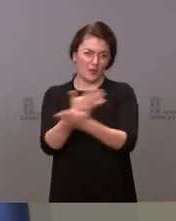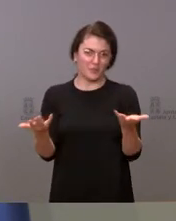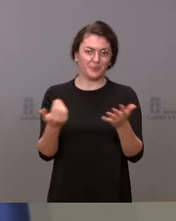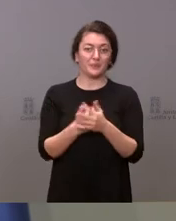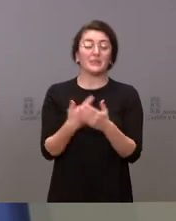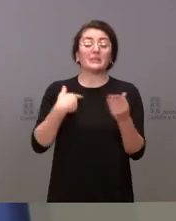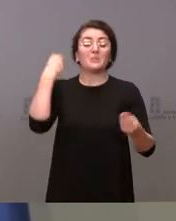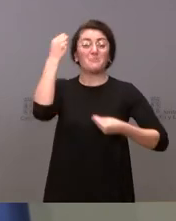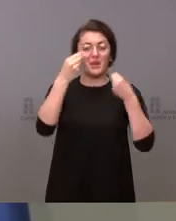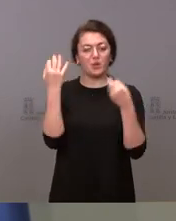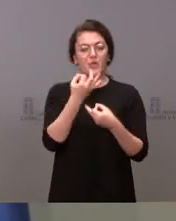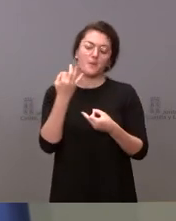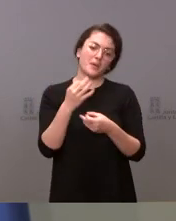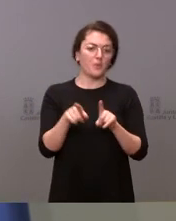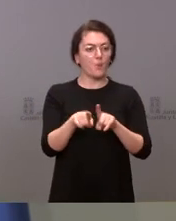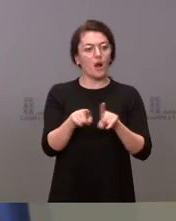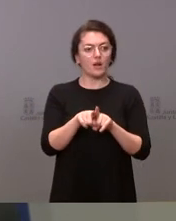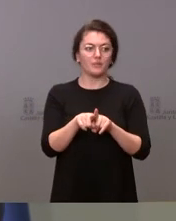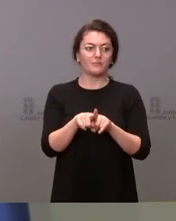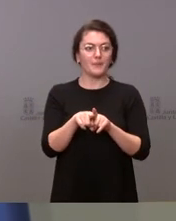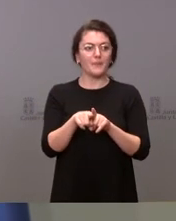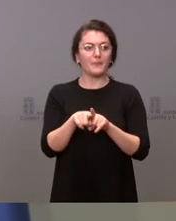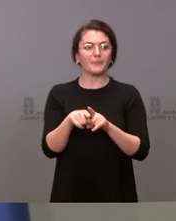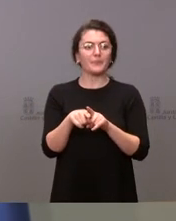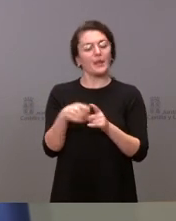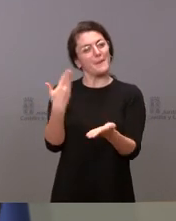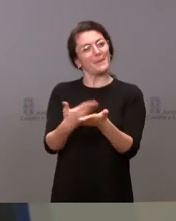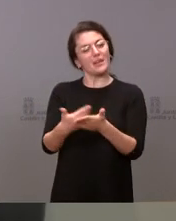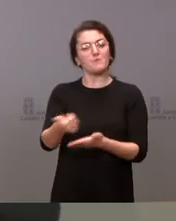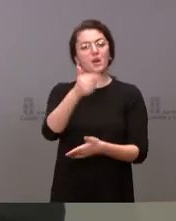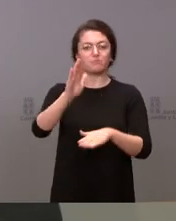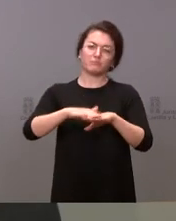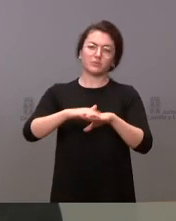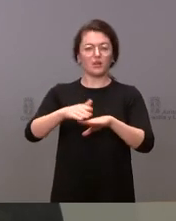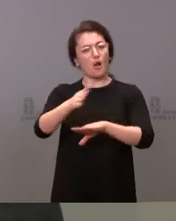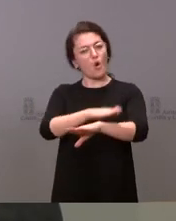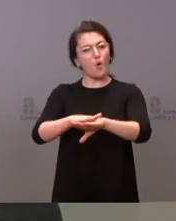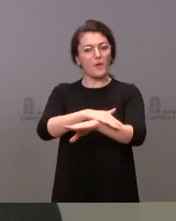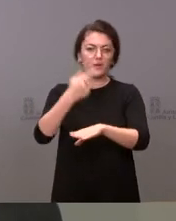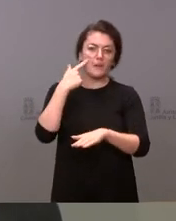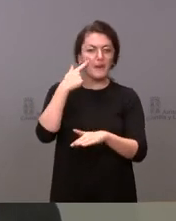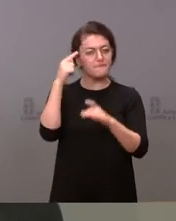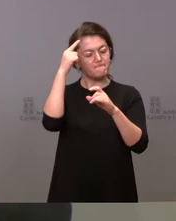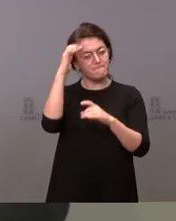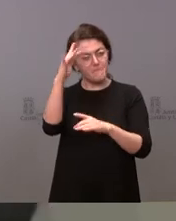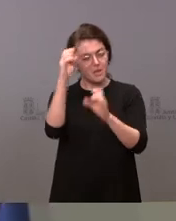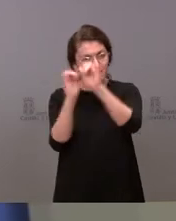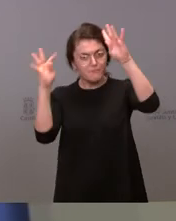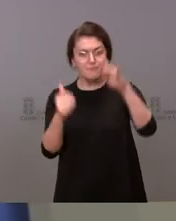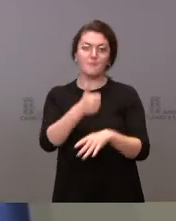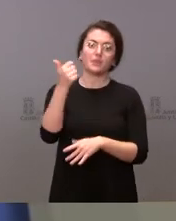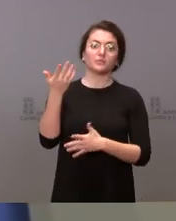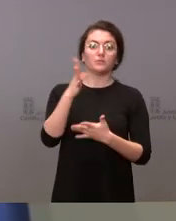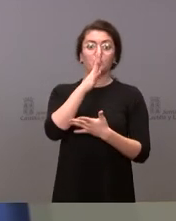que hay que exigirle un poquito más al Gobierno, un poquito más de imaginación. Porque hay que decir que cuando